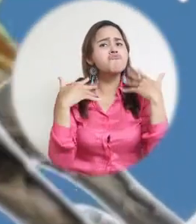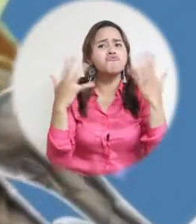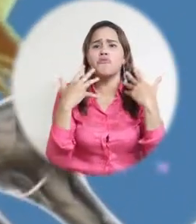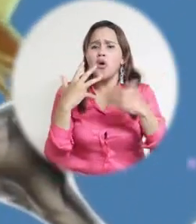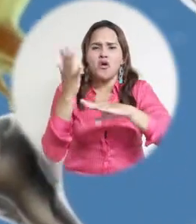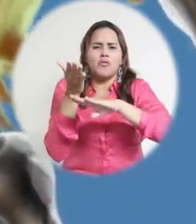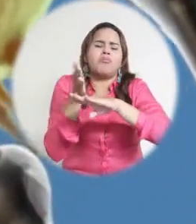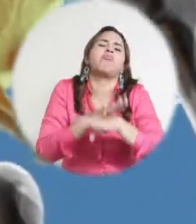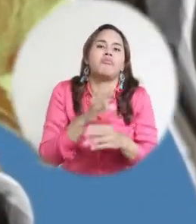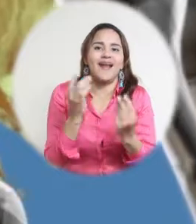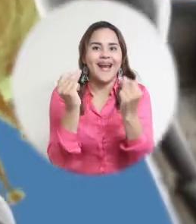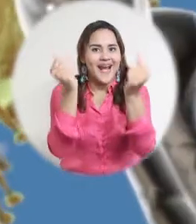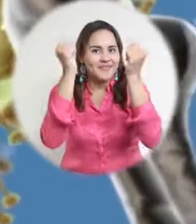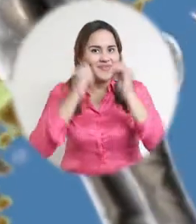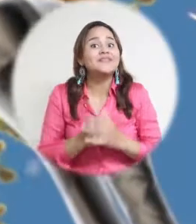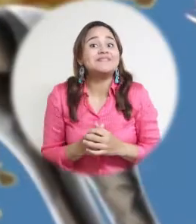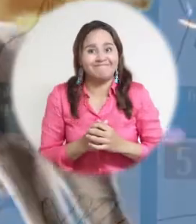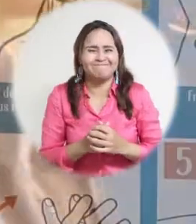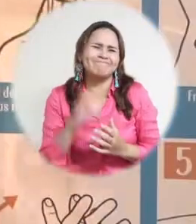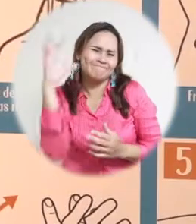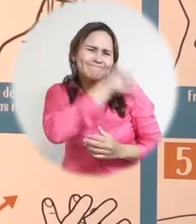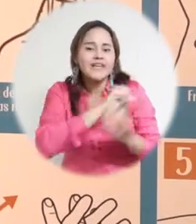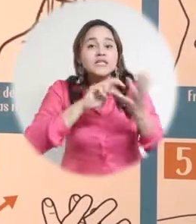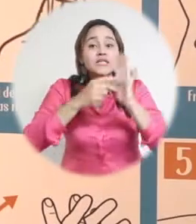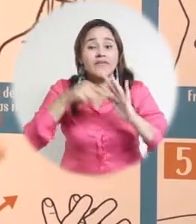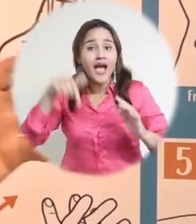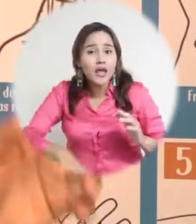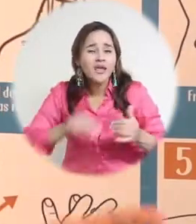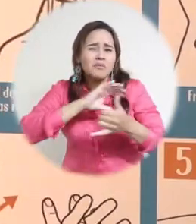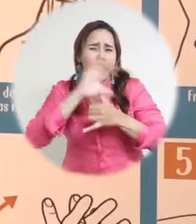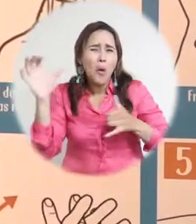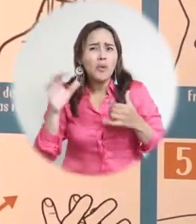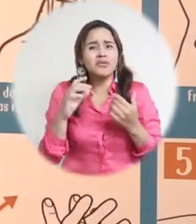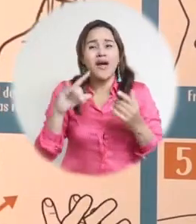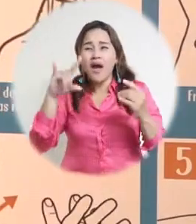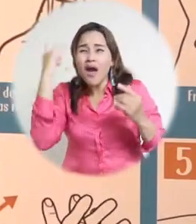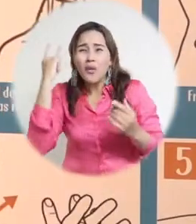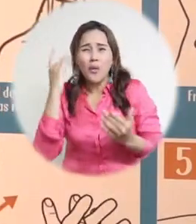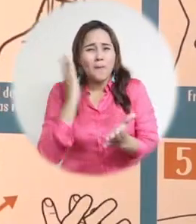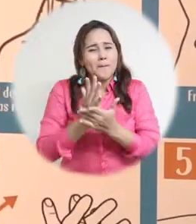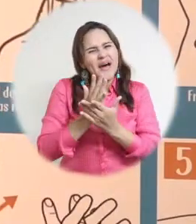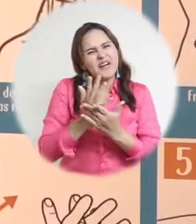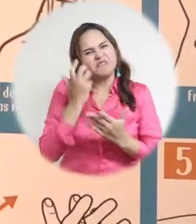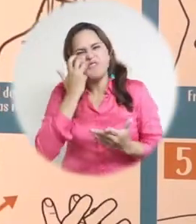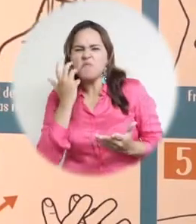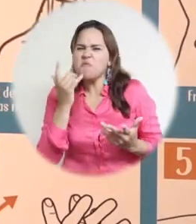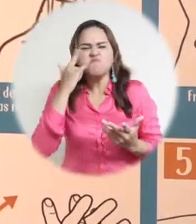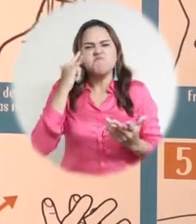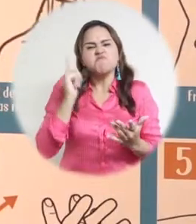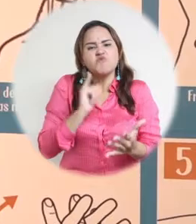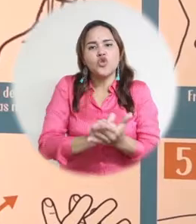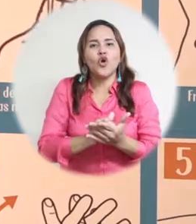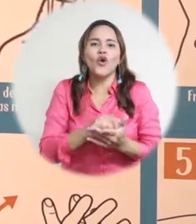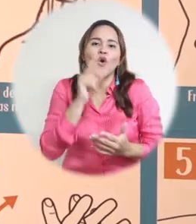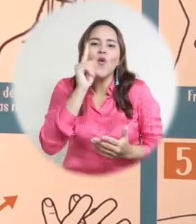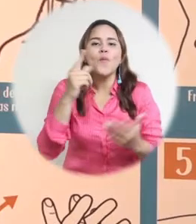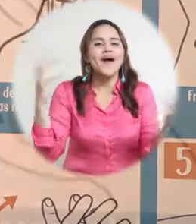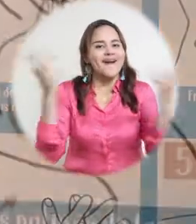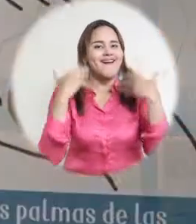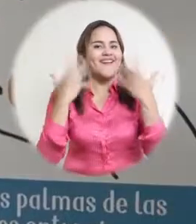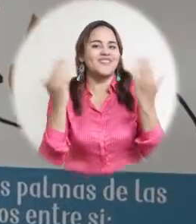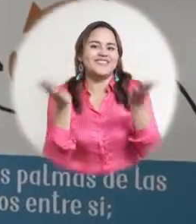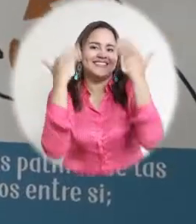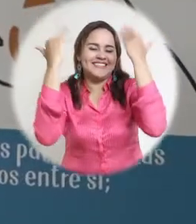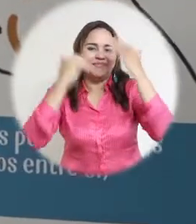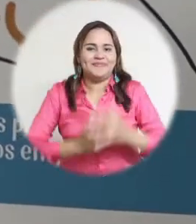un beneficio, que tengamos menos posibilidad de sobrevivir al coronavirus en las superficies inanimadas. O sea, eso nos va a ayudar mucho con el tema